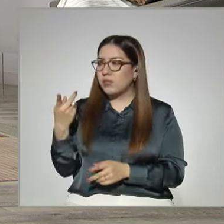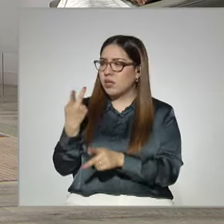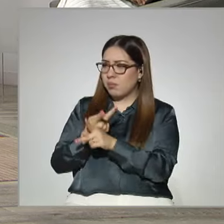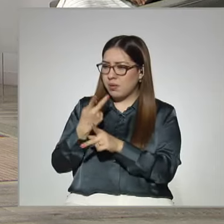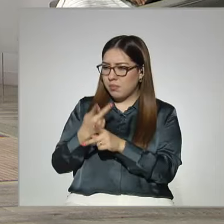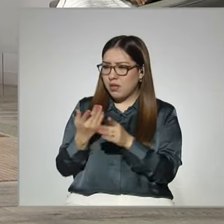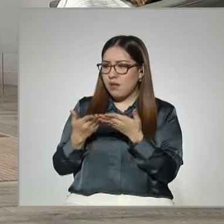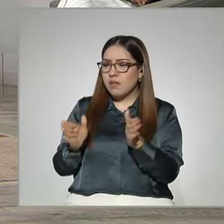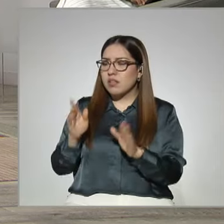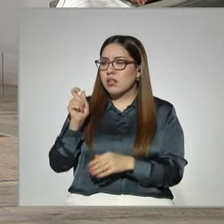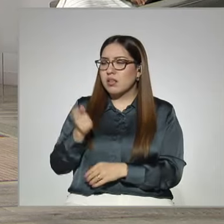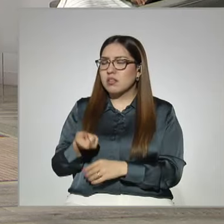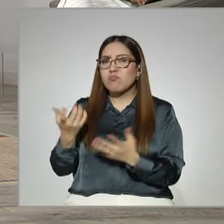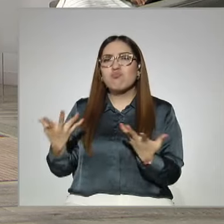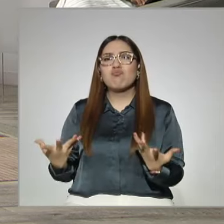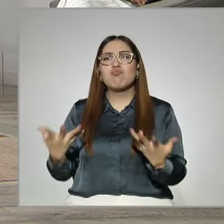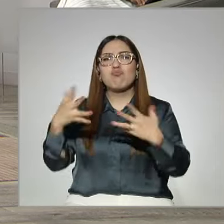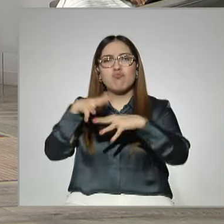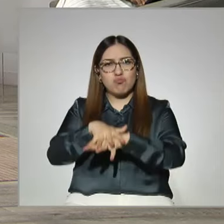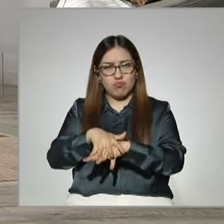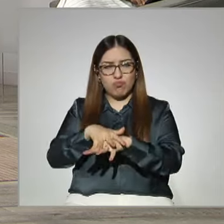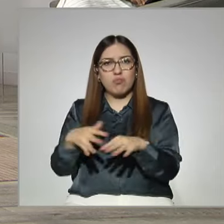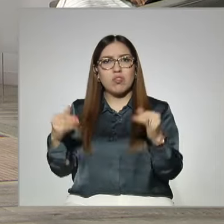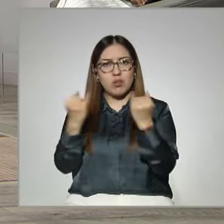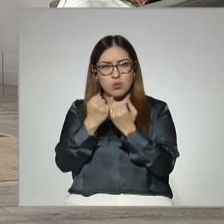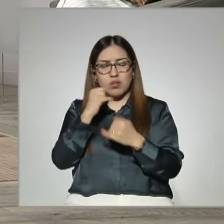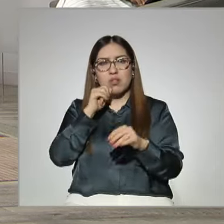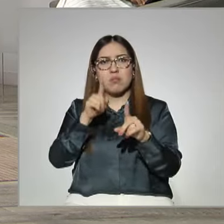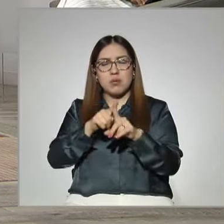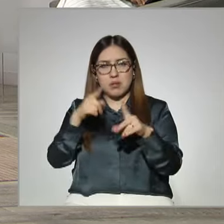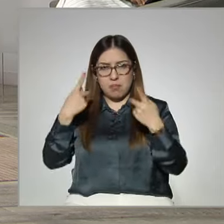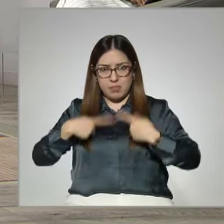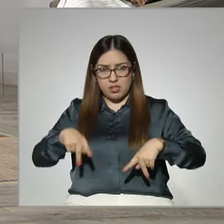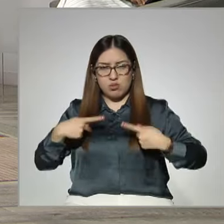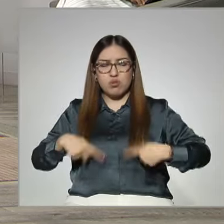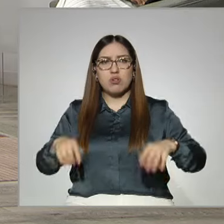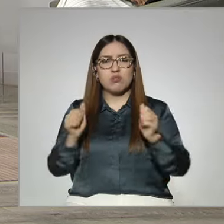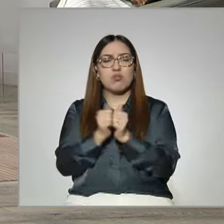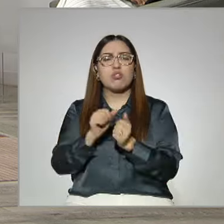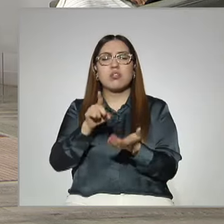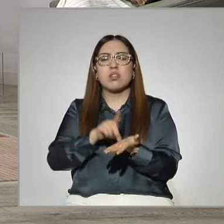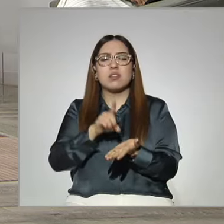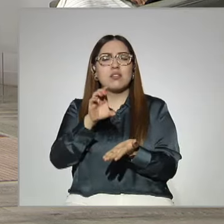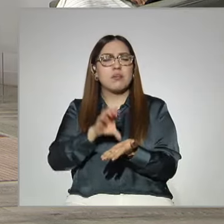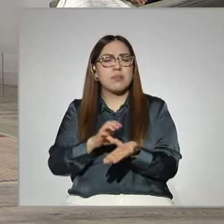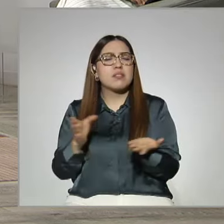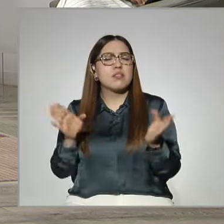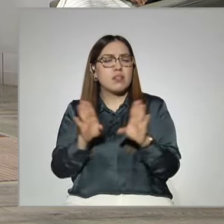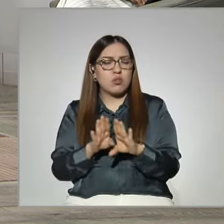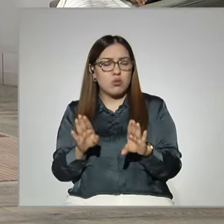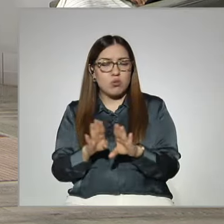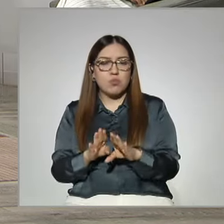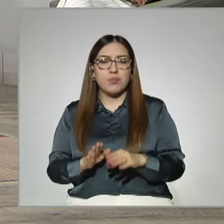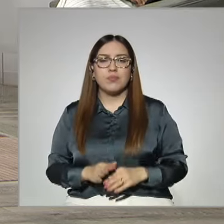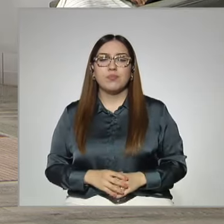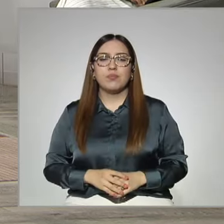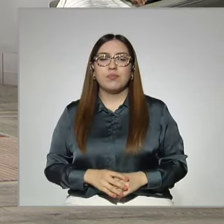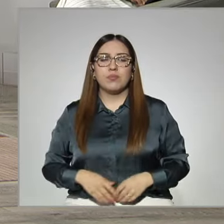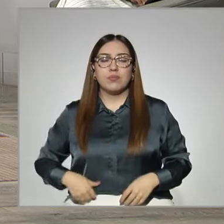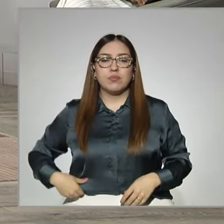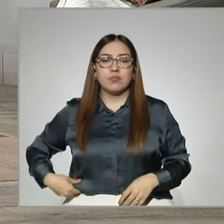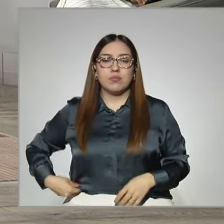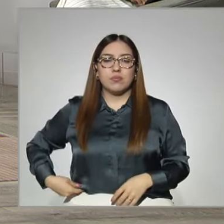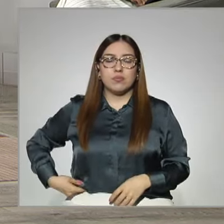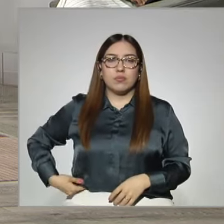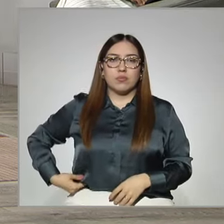Eduardo, es incluyente. Para las personas con discapacidad, ¿cuáles son estas modalidades? ¿Qué ofrecen para ellos? Bueno, tanto en prepa